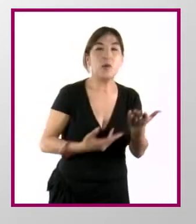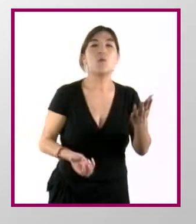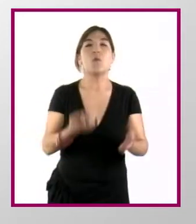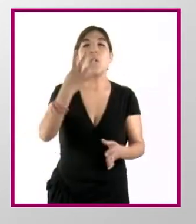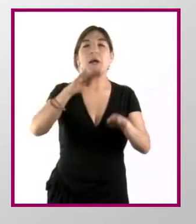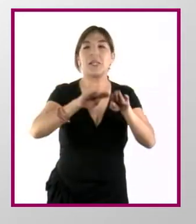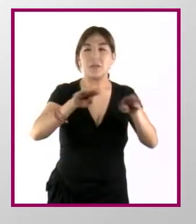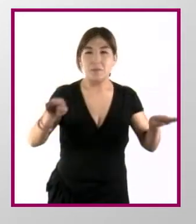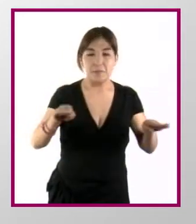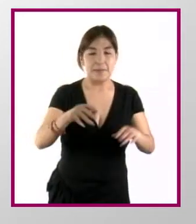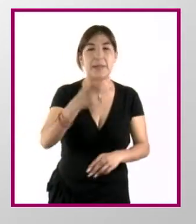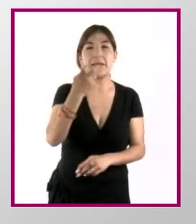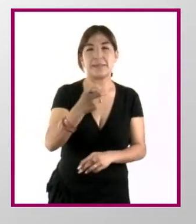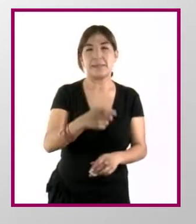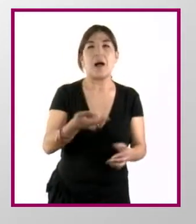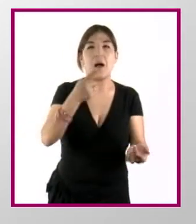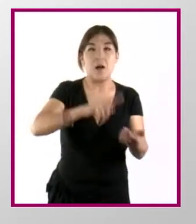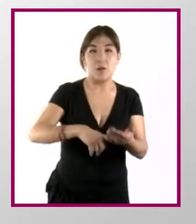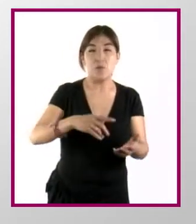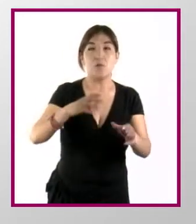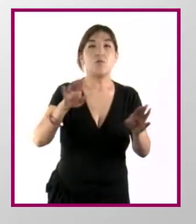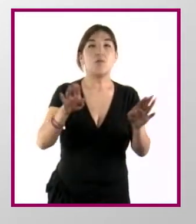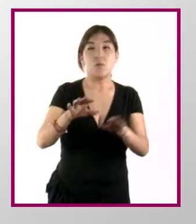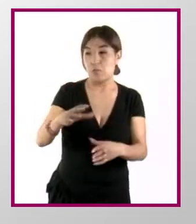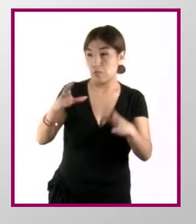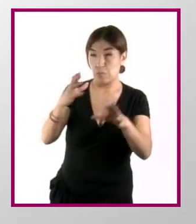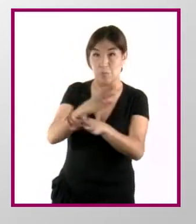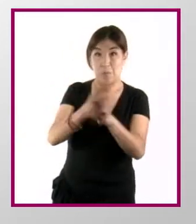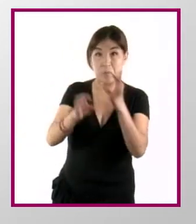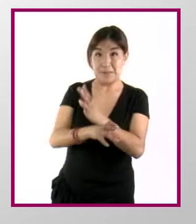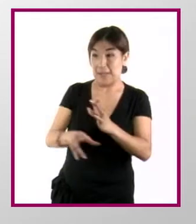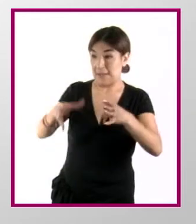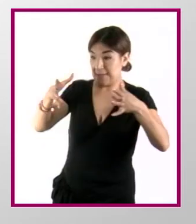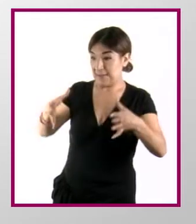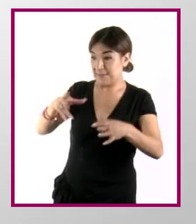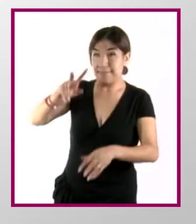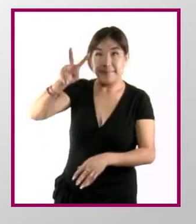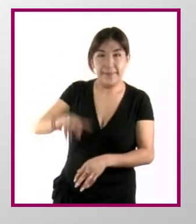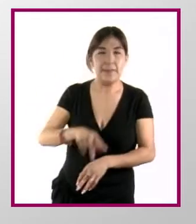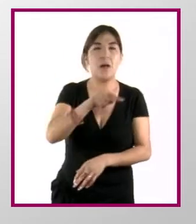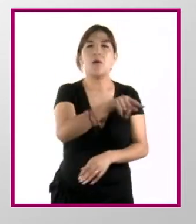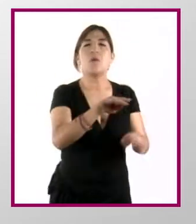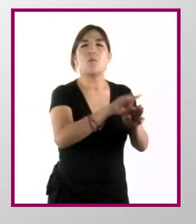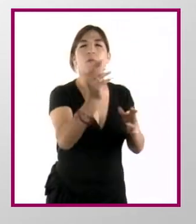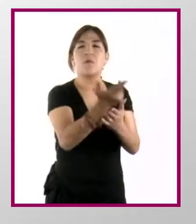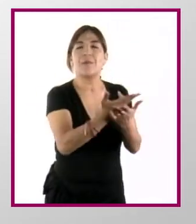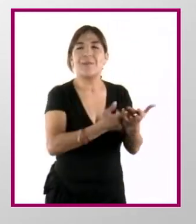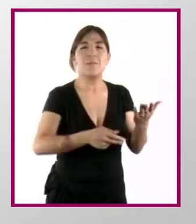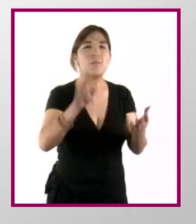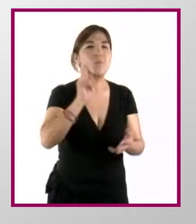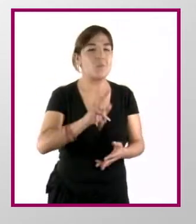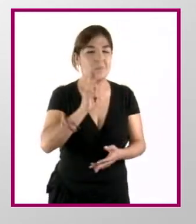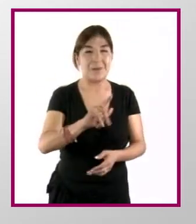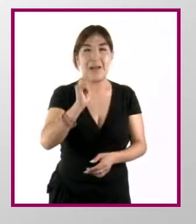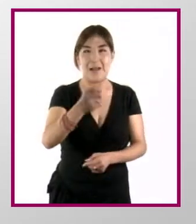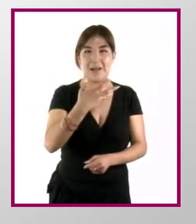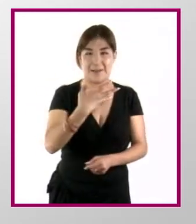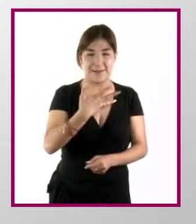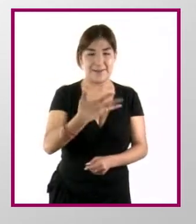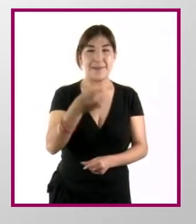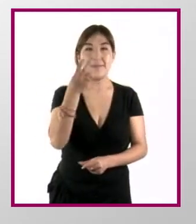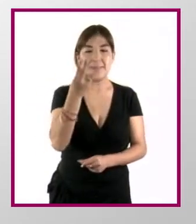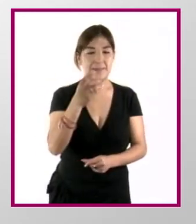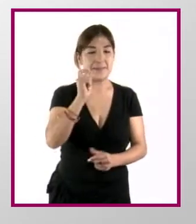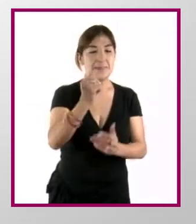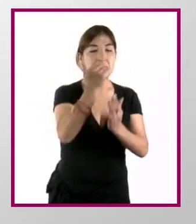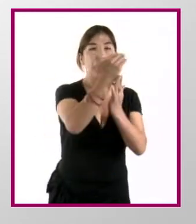identifican las dimensiones del objeto real y las dimensiones que tiene su representación. Existen tres tipos de escalas. La escala de